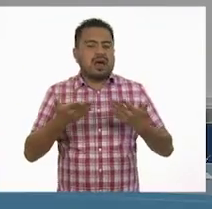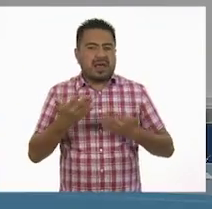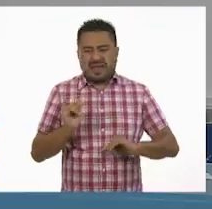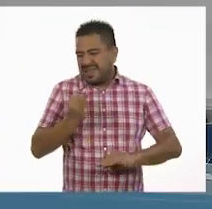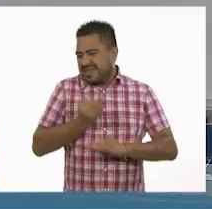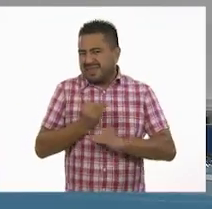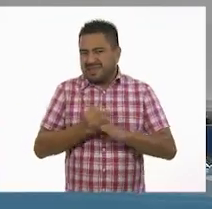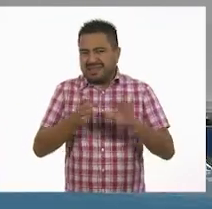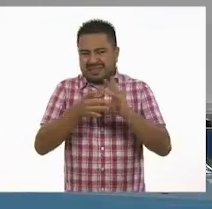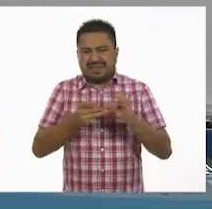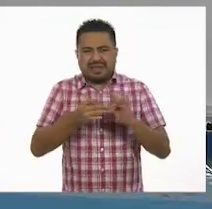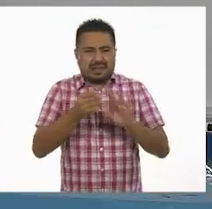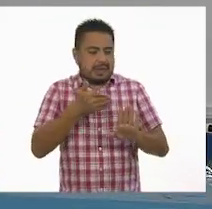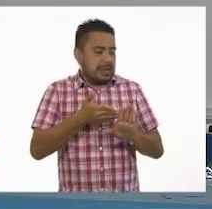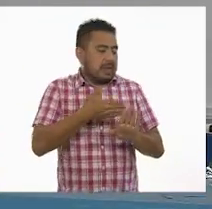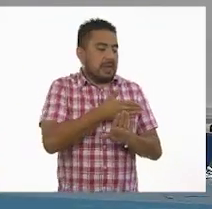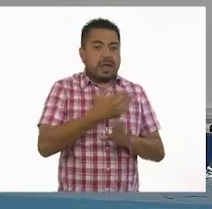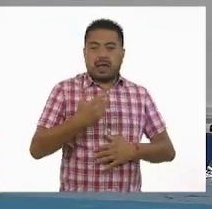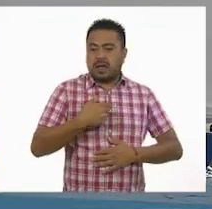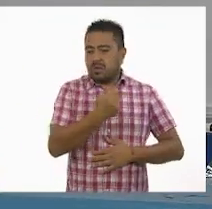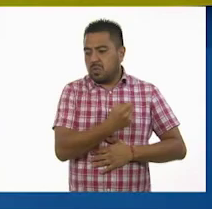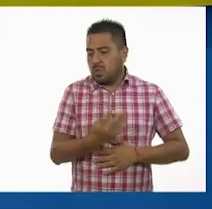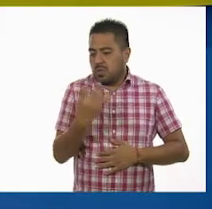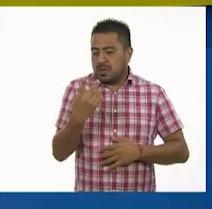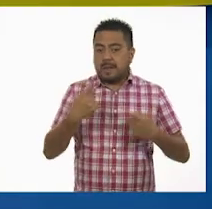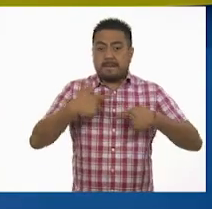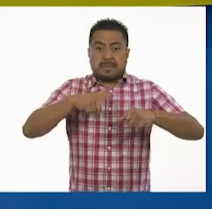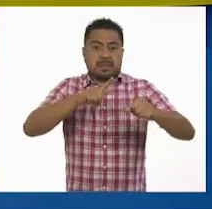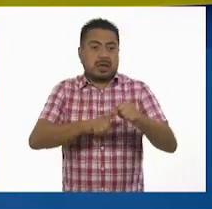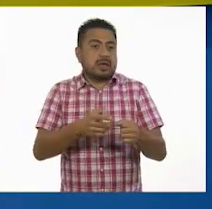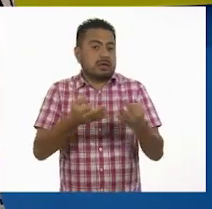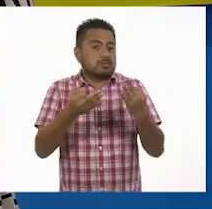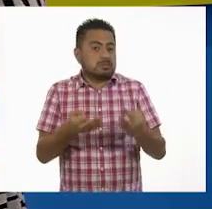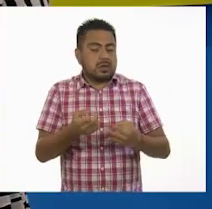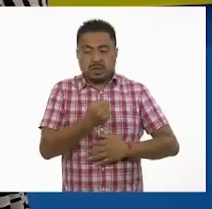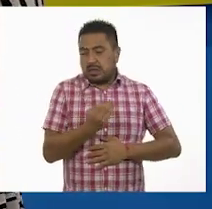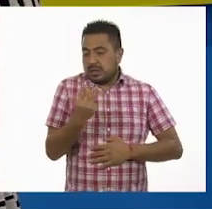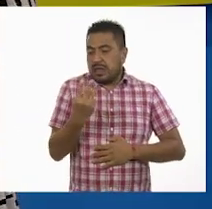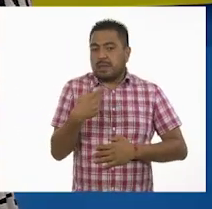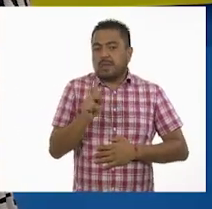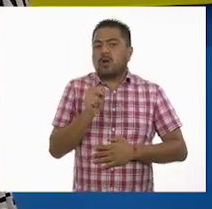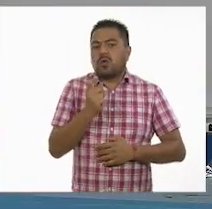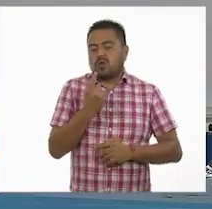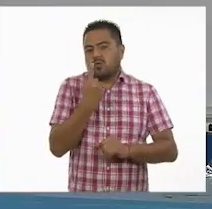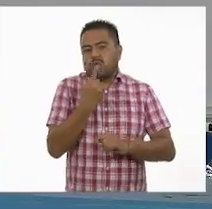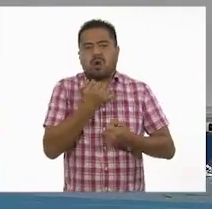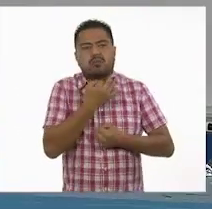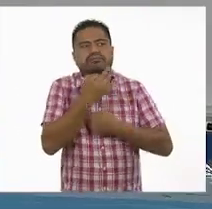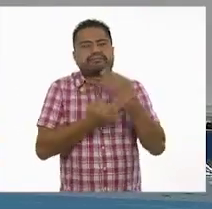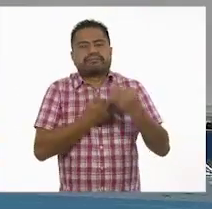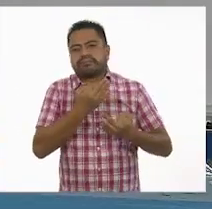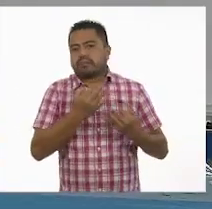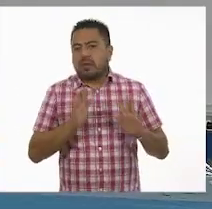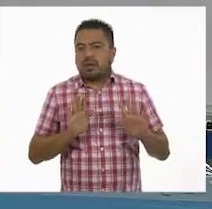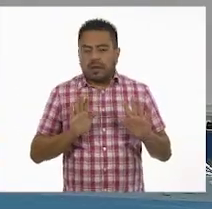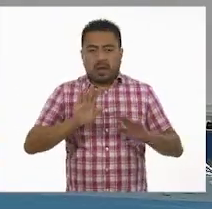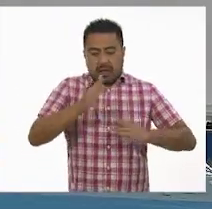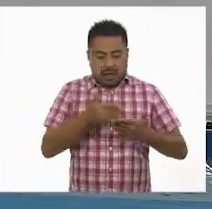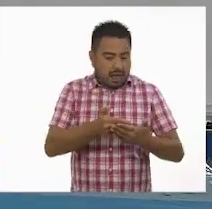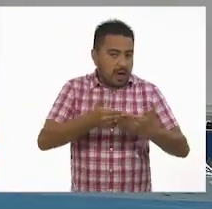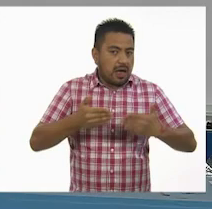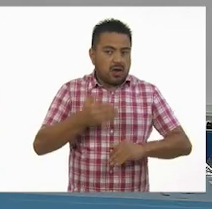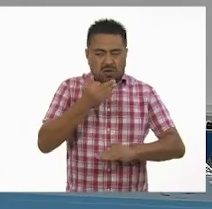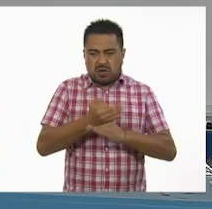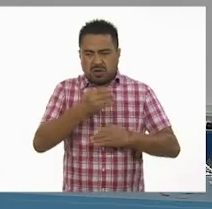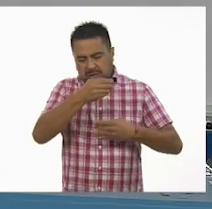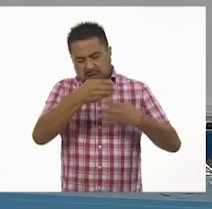habíamos visto la sesión anterior, tenemos cuatro personajes. Bueno, en realidad son tres, pero con un anunciador. Ah, sí. Sí, sí, sí. Y vámonos a